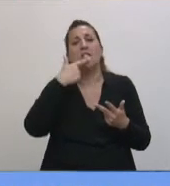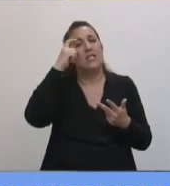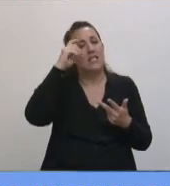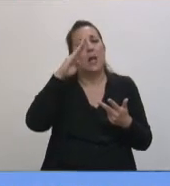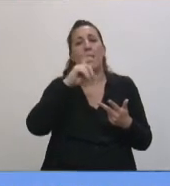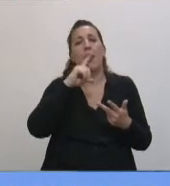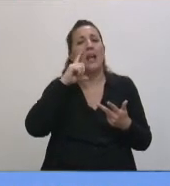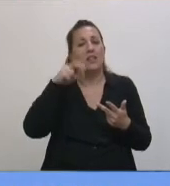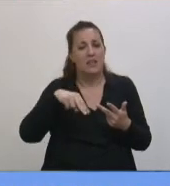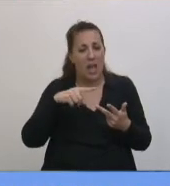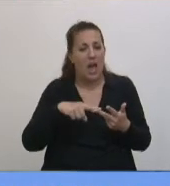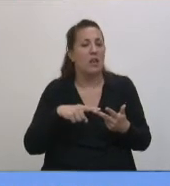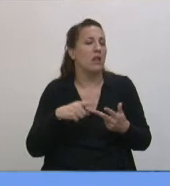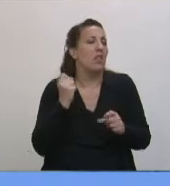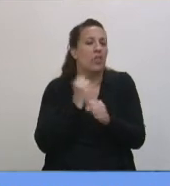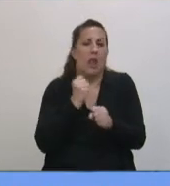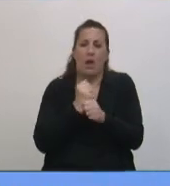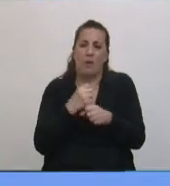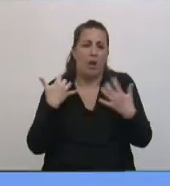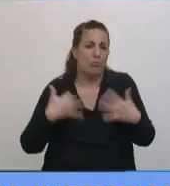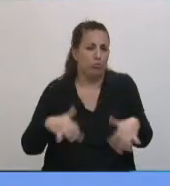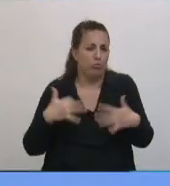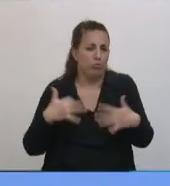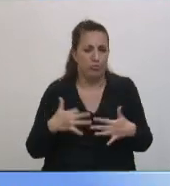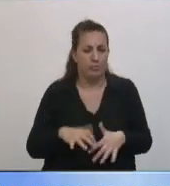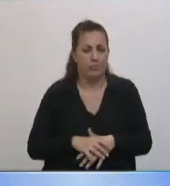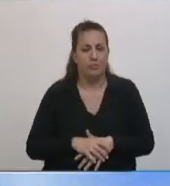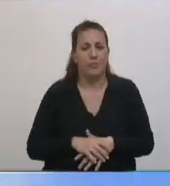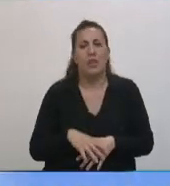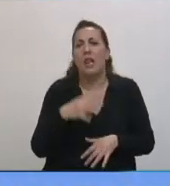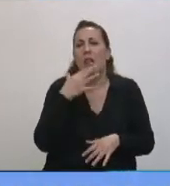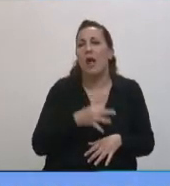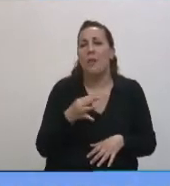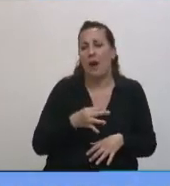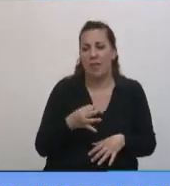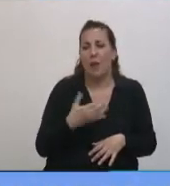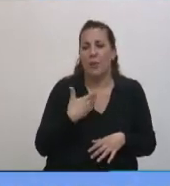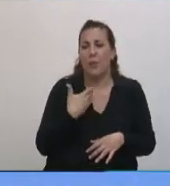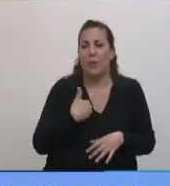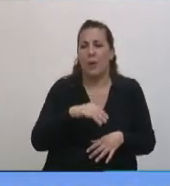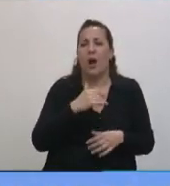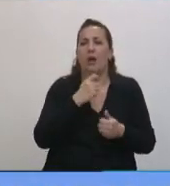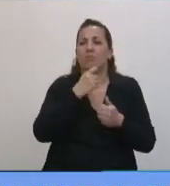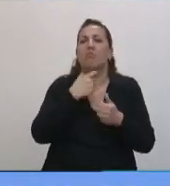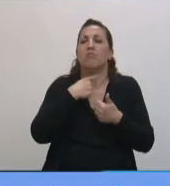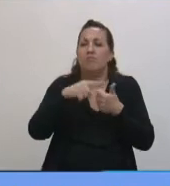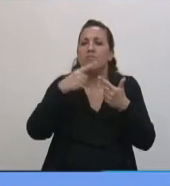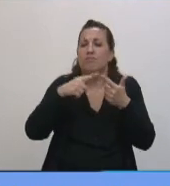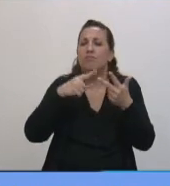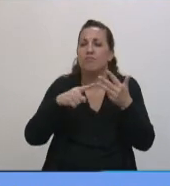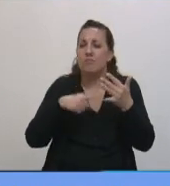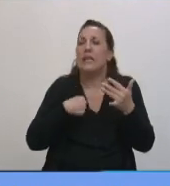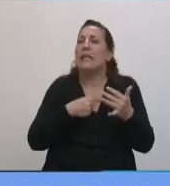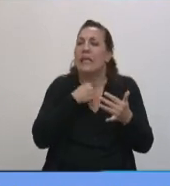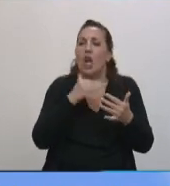con el cual hemos trabajado muchísimo. Y mire, la verdad que le voy a enumerar, y las quiero nombrar a todas porque creo que